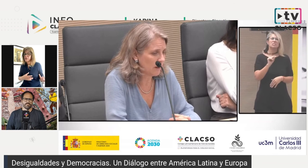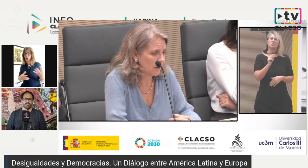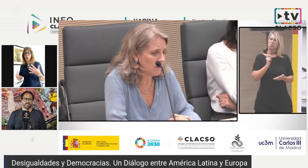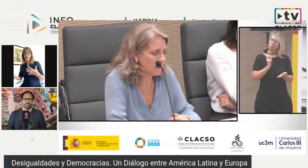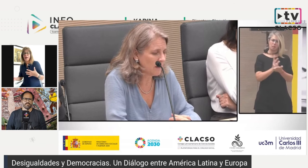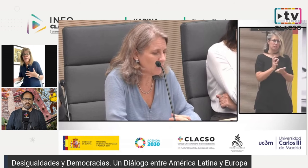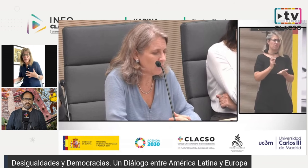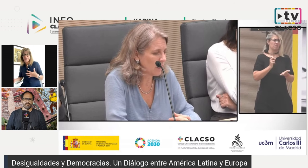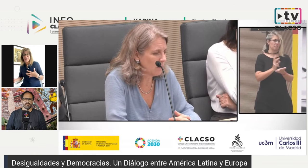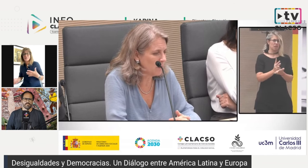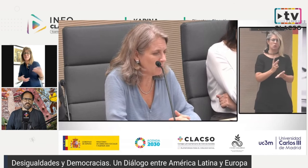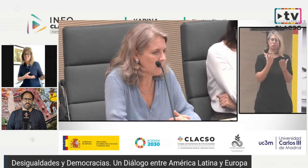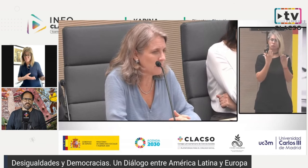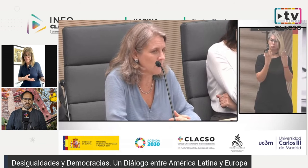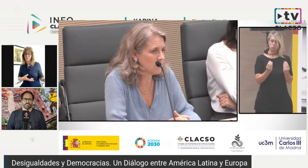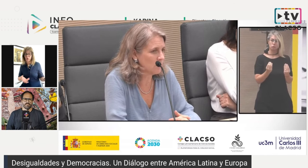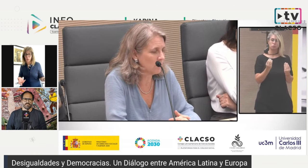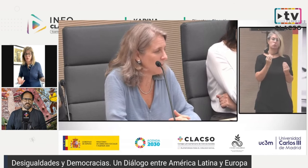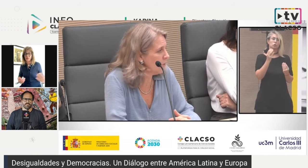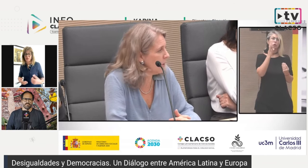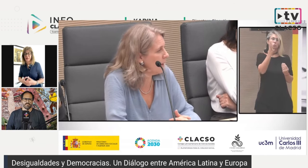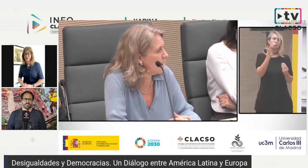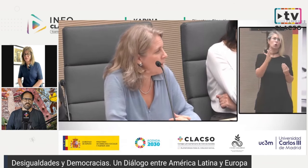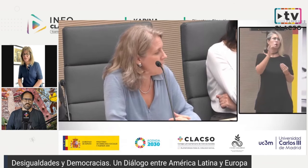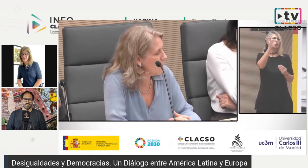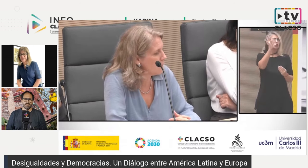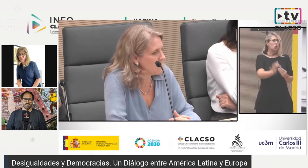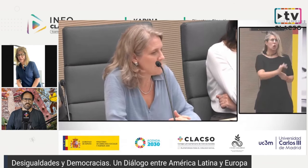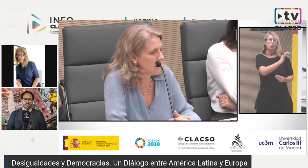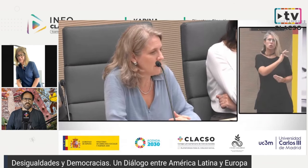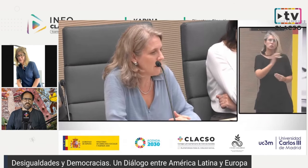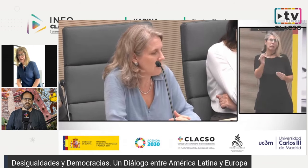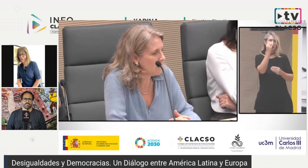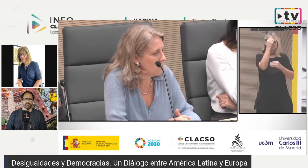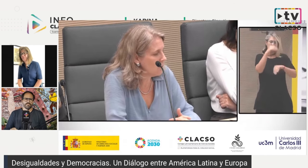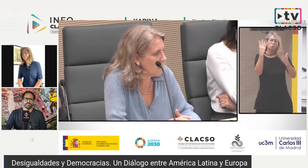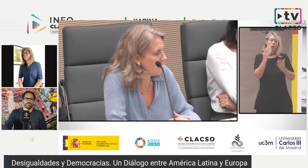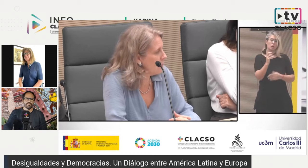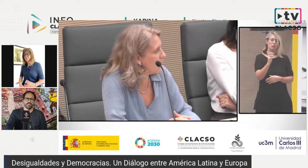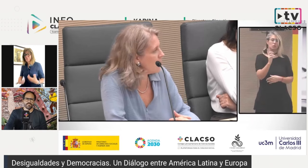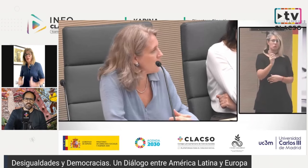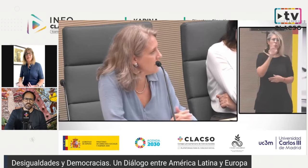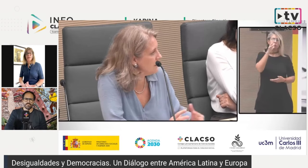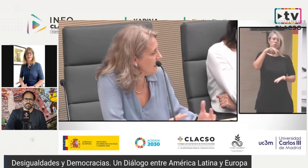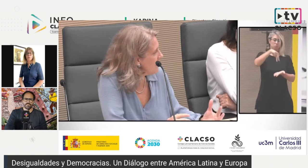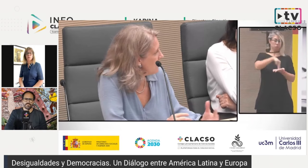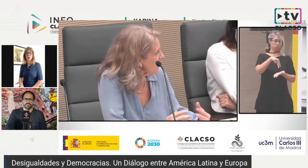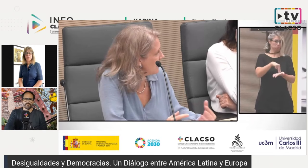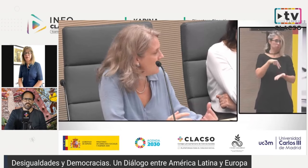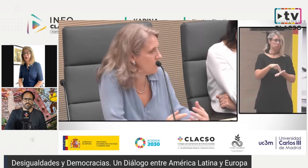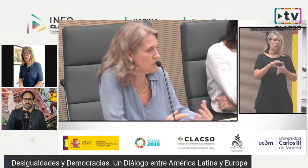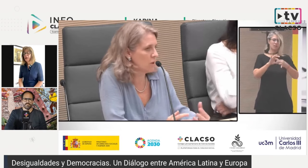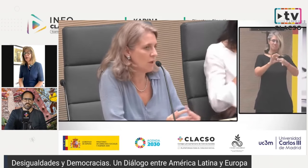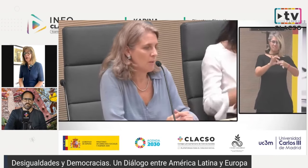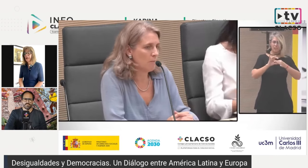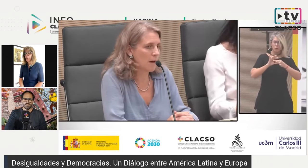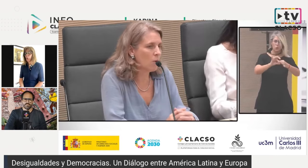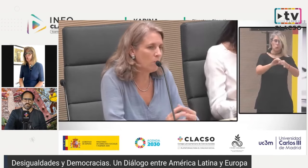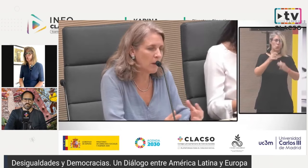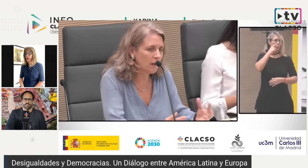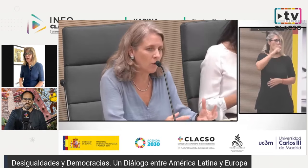fisuras o las grietas, como se dice en Argentina, ¿verdad? Desde el punto de vista